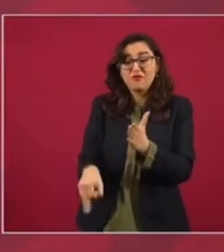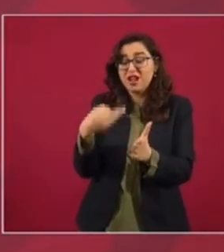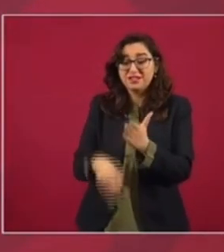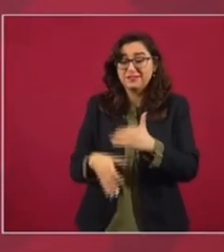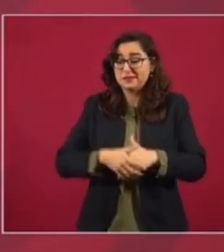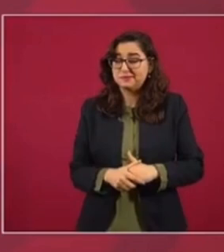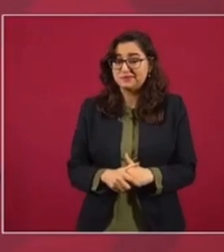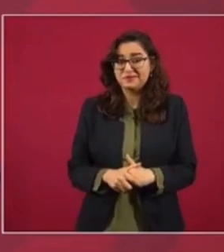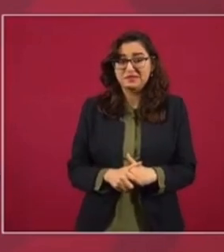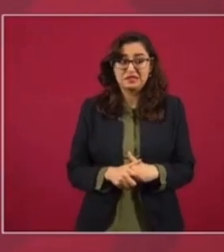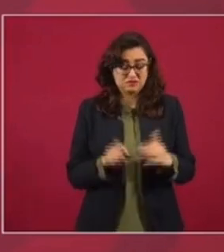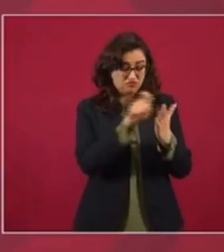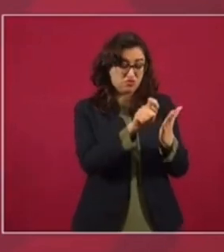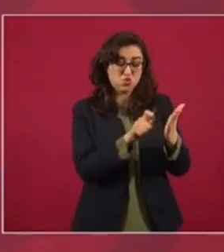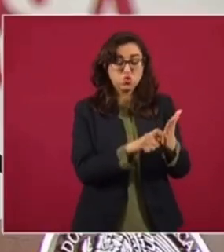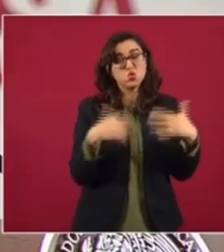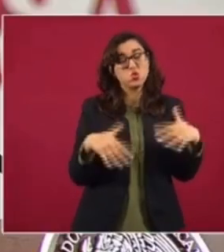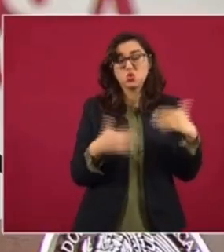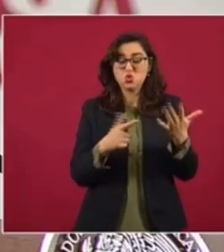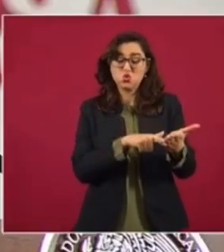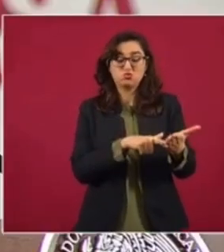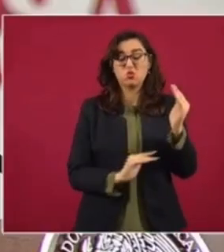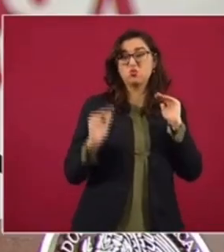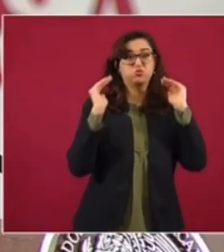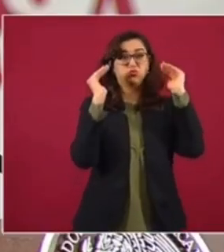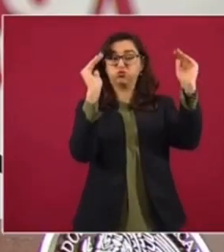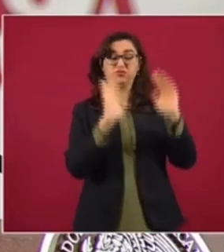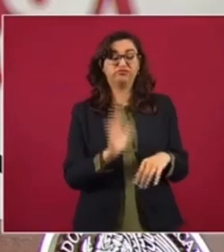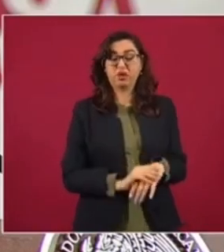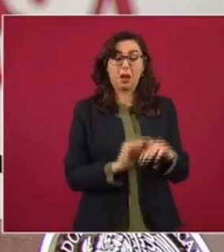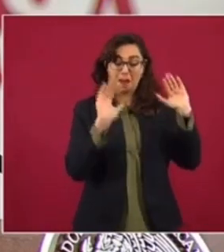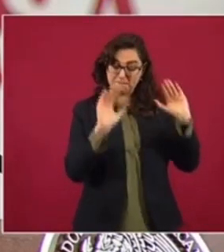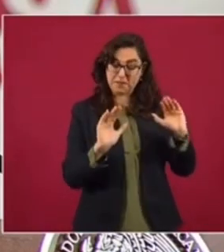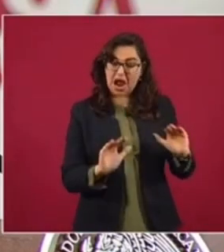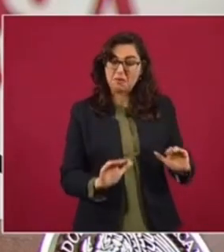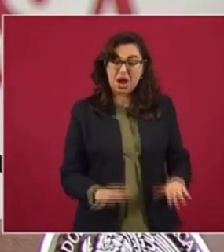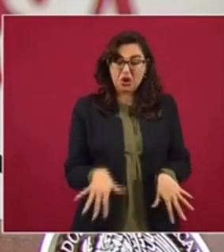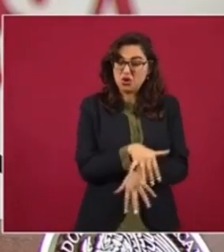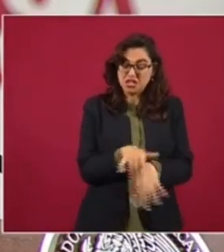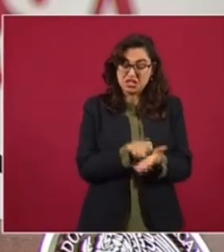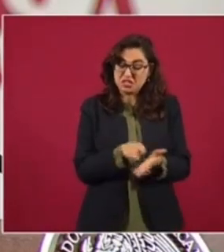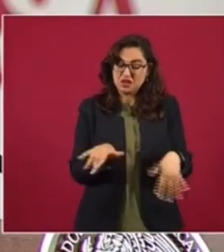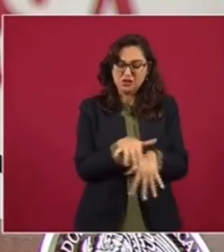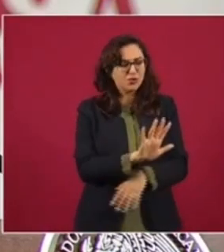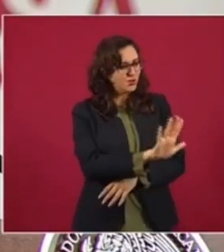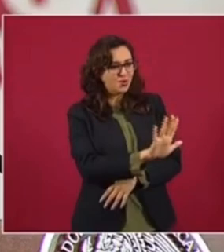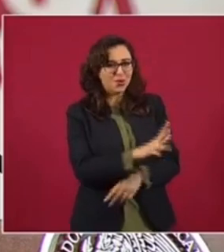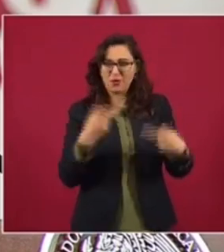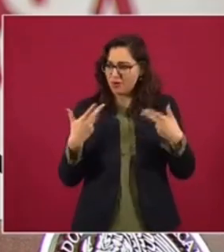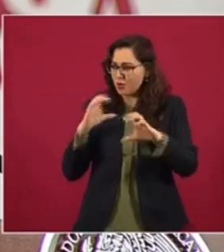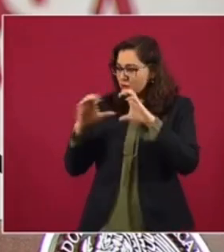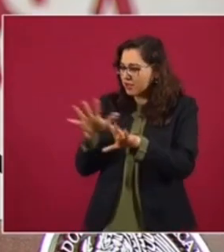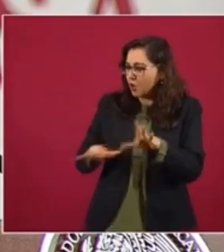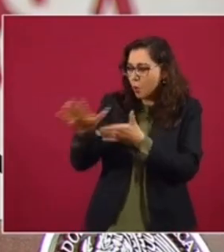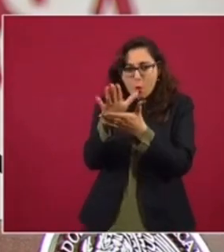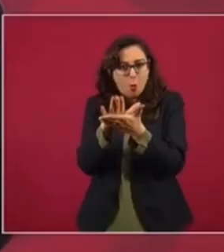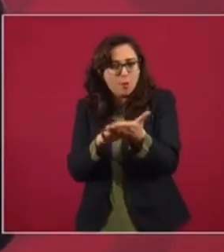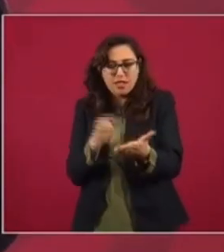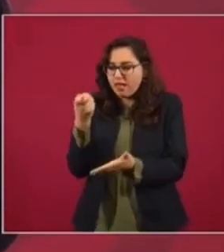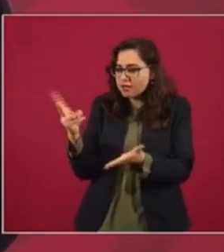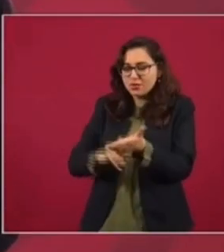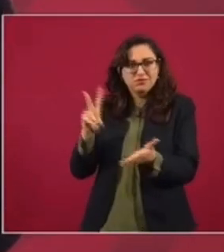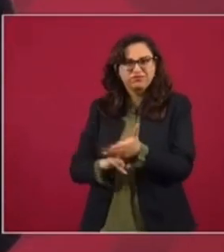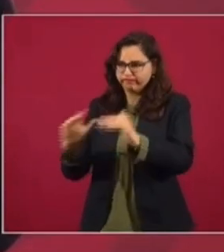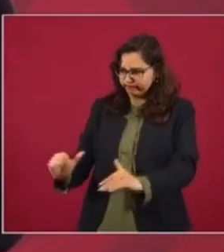dicen, bájale, y no, súbele, escribe bien, escribe para el pueblo. Entonces, con sus